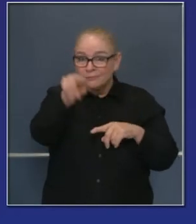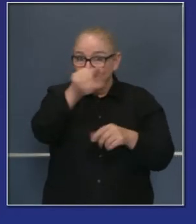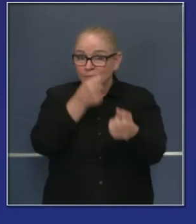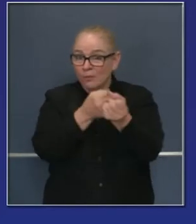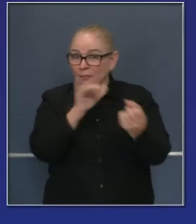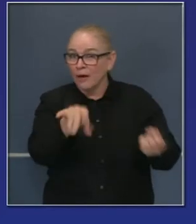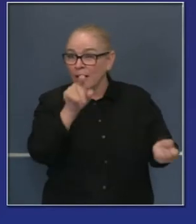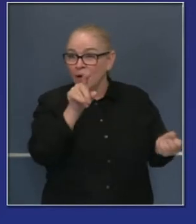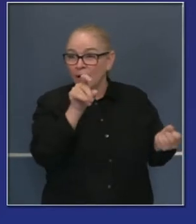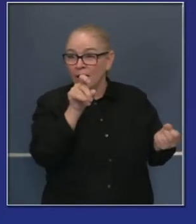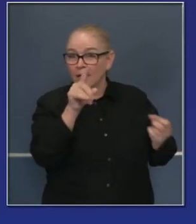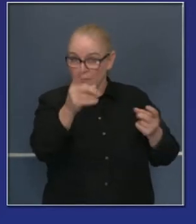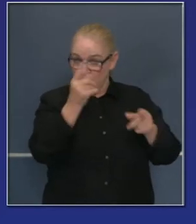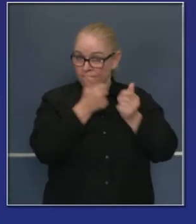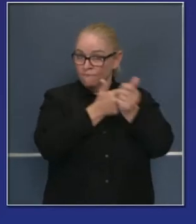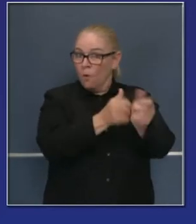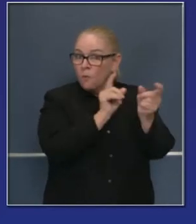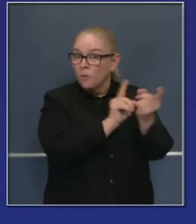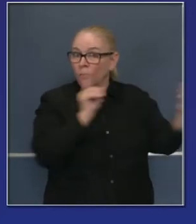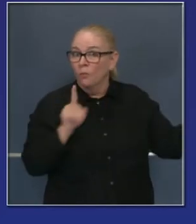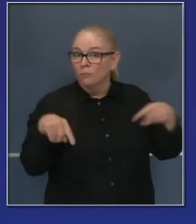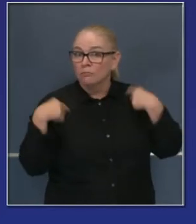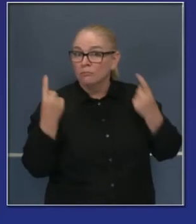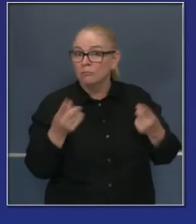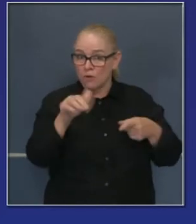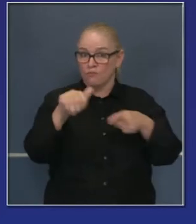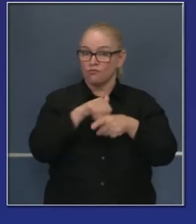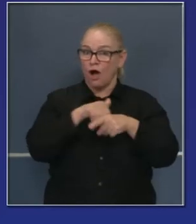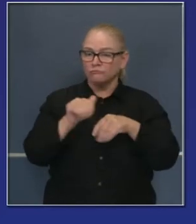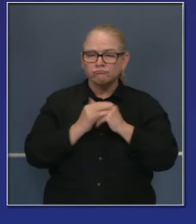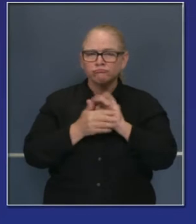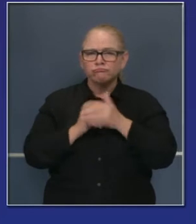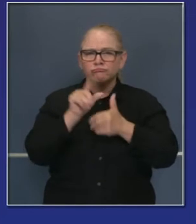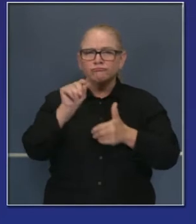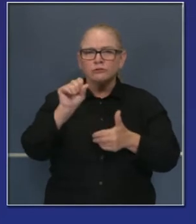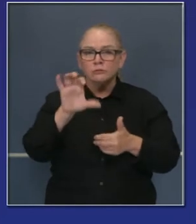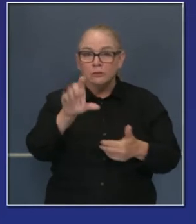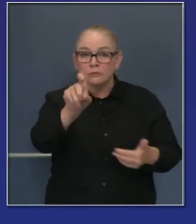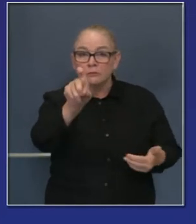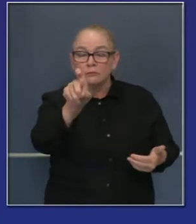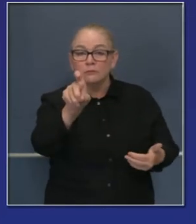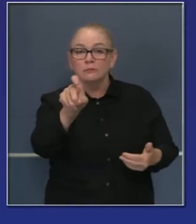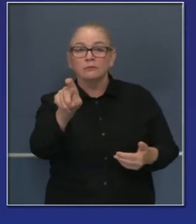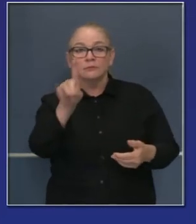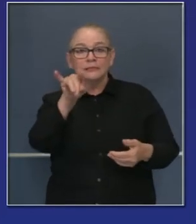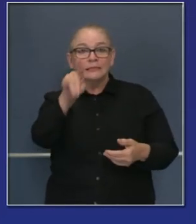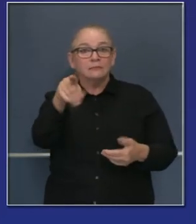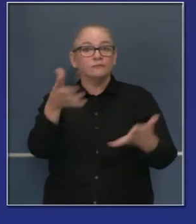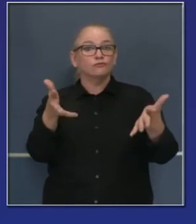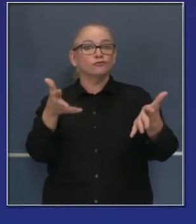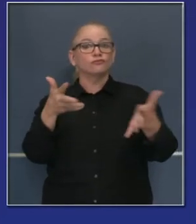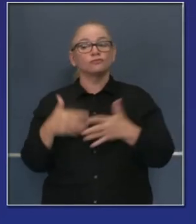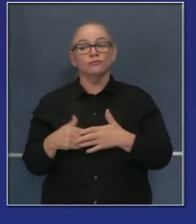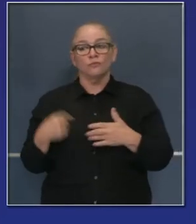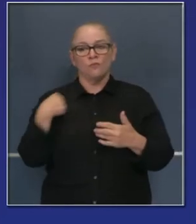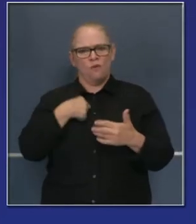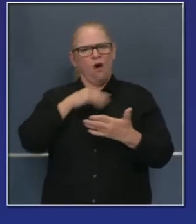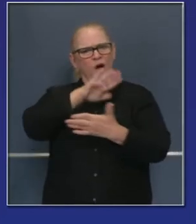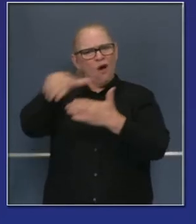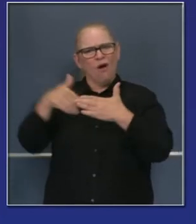de la distancia social y otros puntos como practicar higiene práctica. Les aliento a todos que